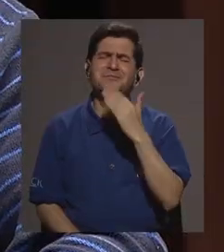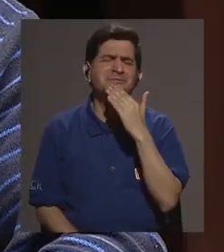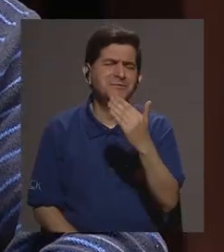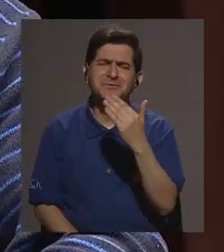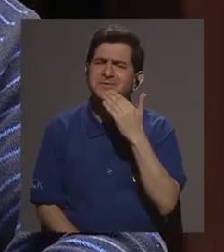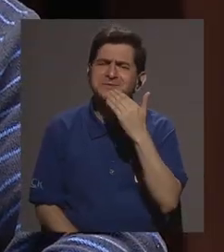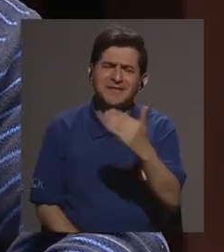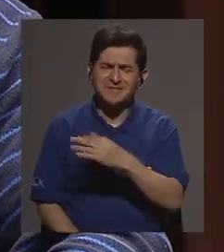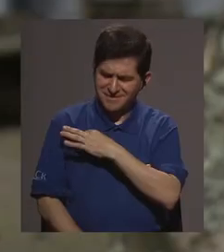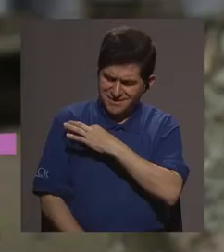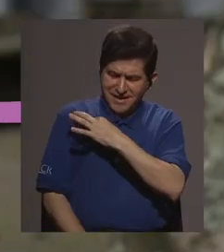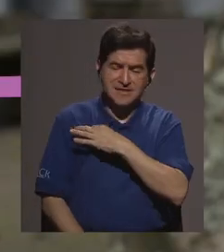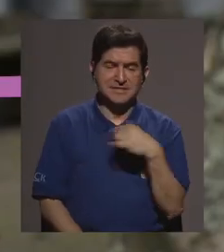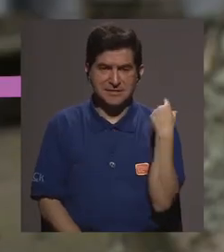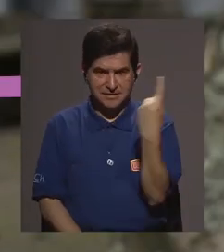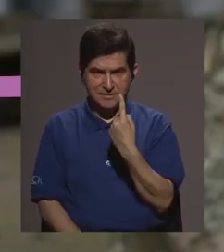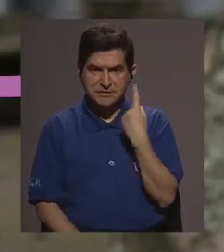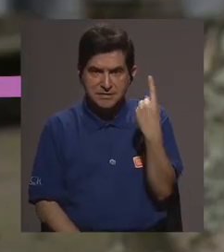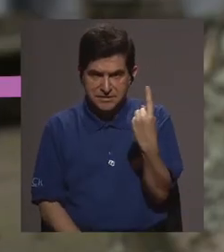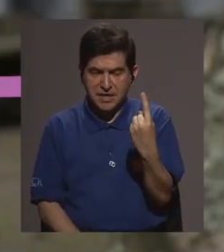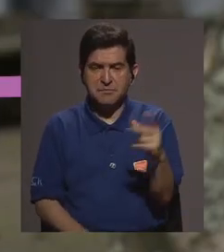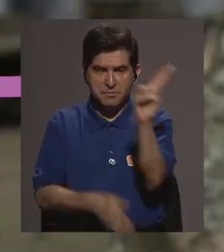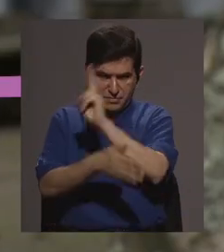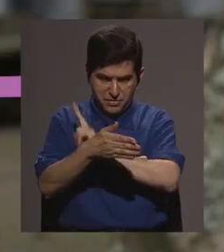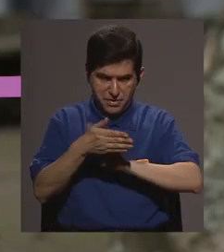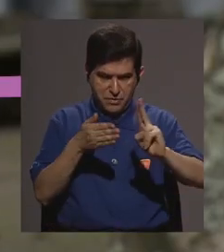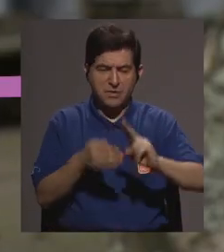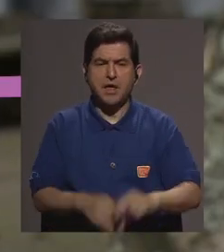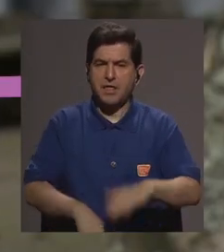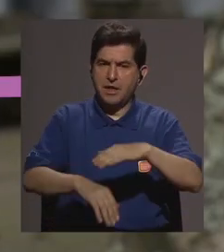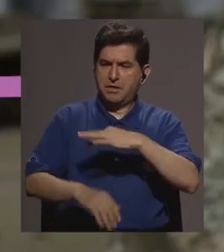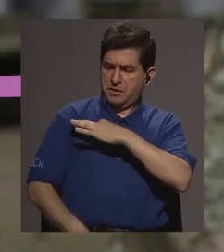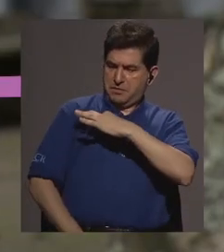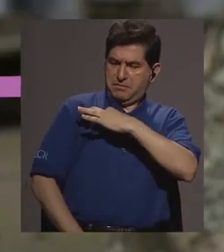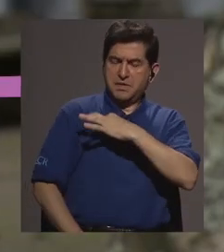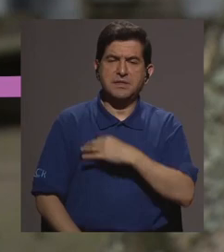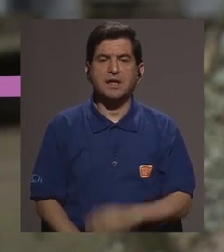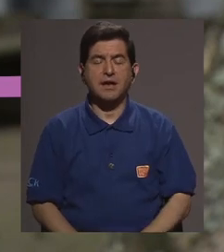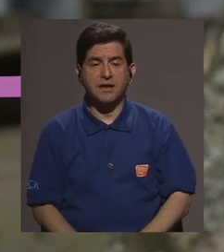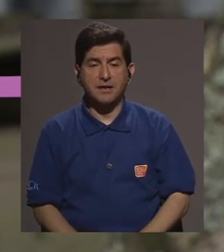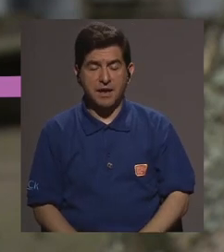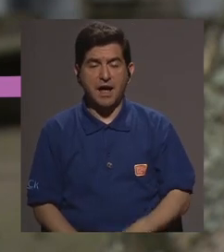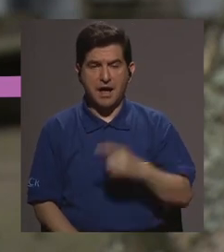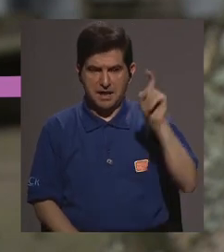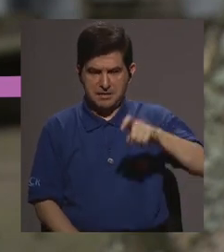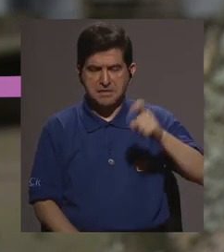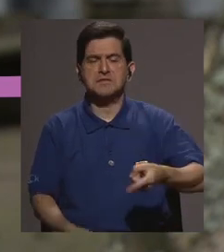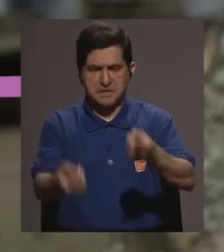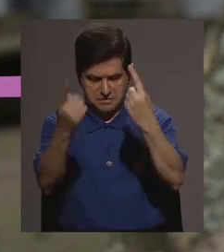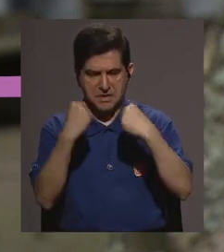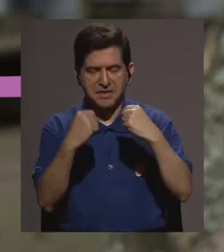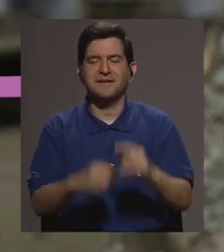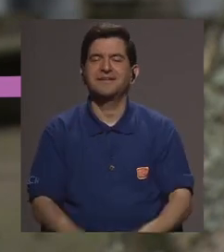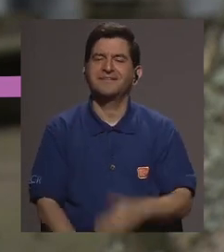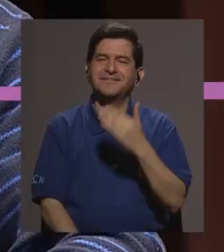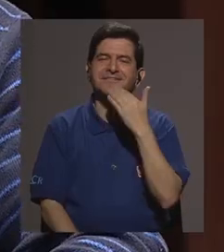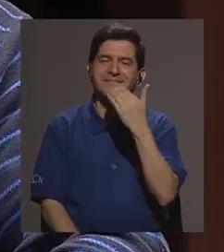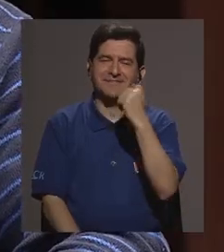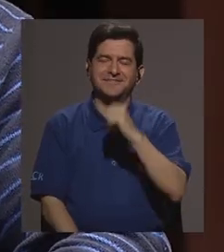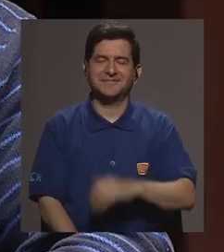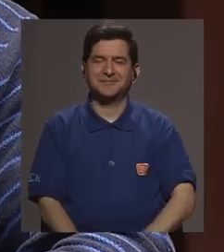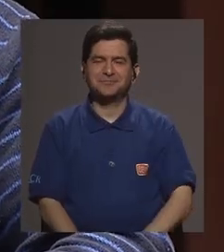Muchísimas gracias por la invitación Cada vez que la universidad nos invita pues no hay paso atrás, hay que venir siempre